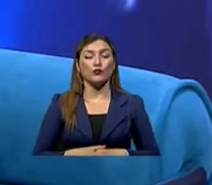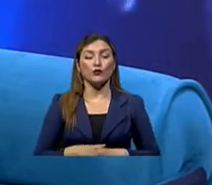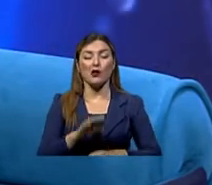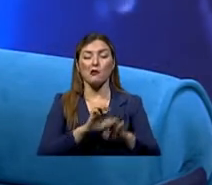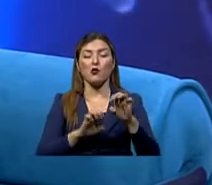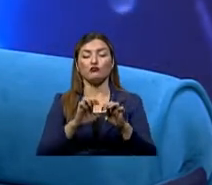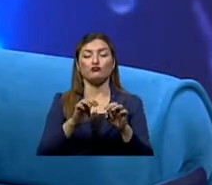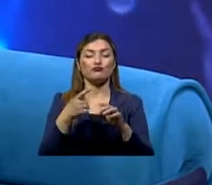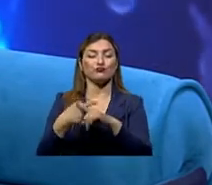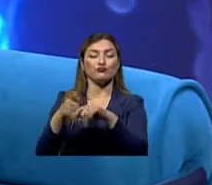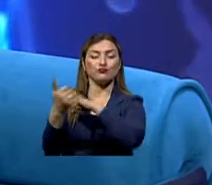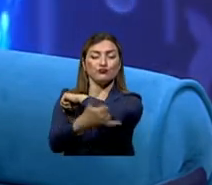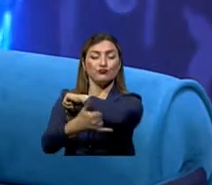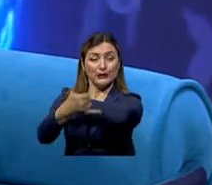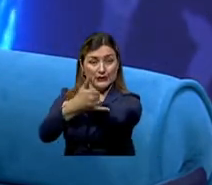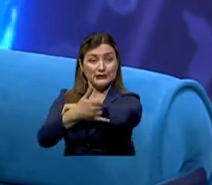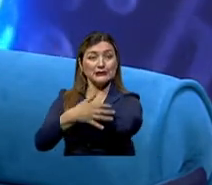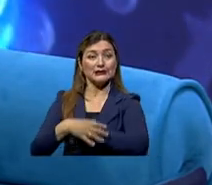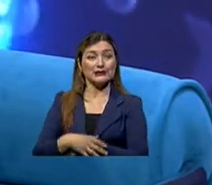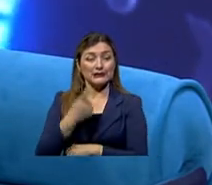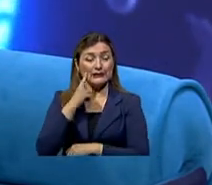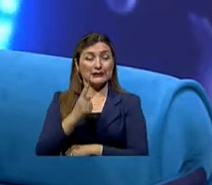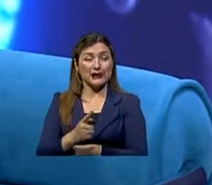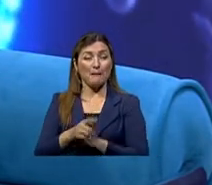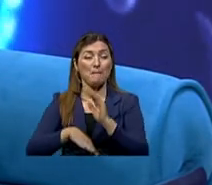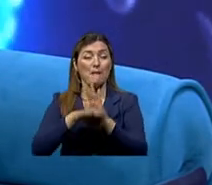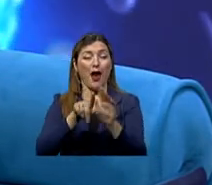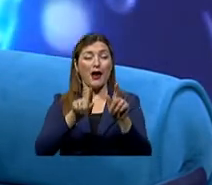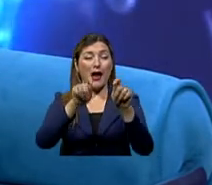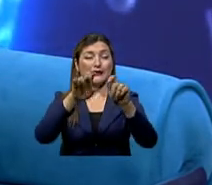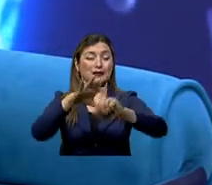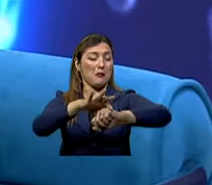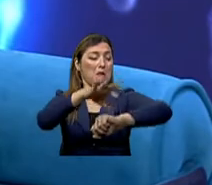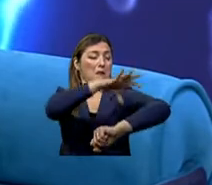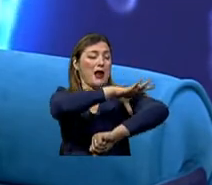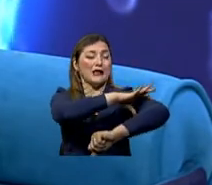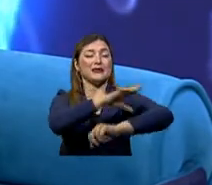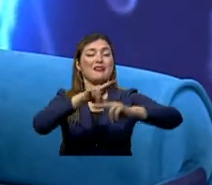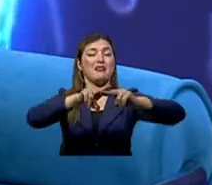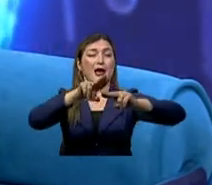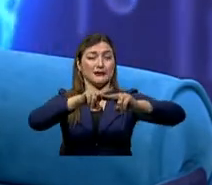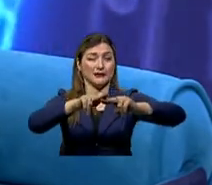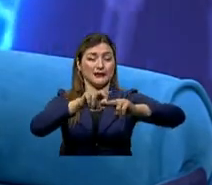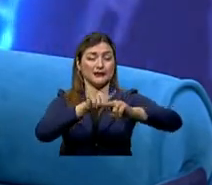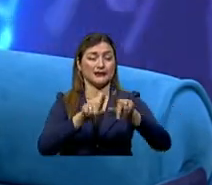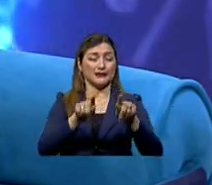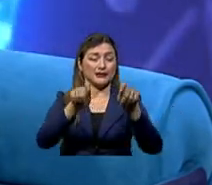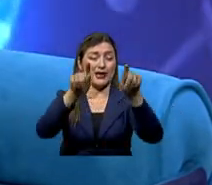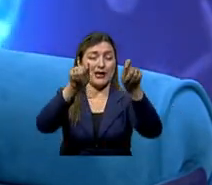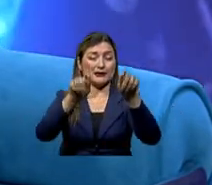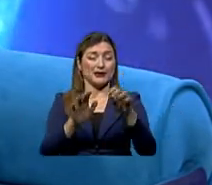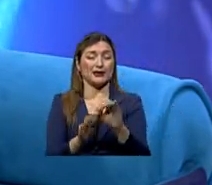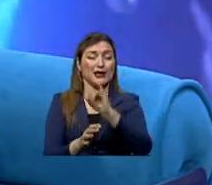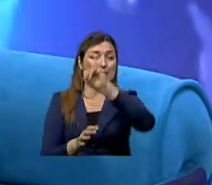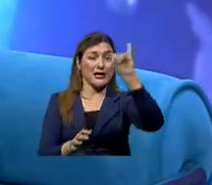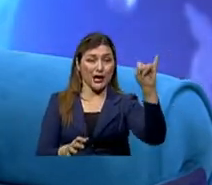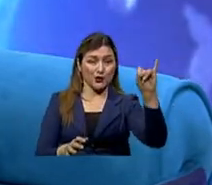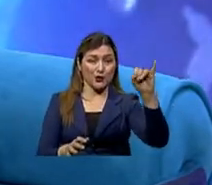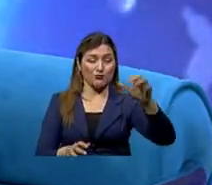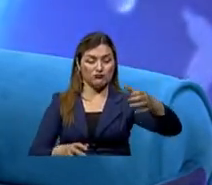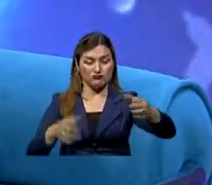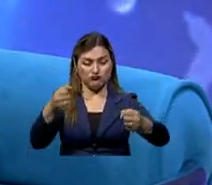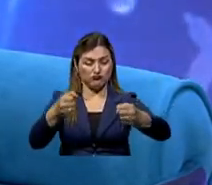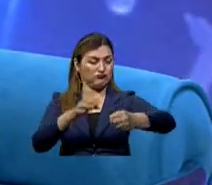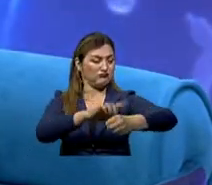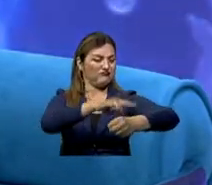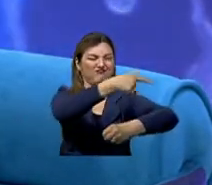que se han hecho en diferentes países donde se ha encontrado mucho más cáncer en los brazos del taxista del lado izquierdo que el derecho, justamente por lo